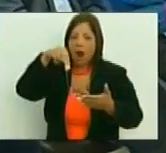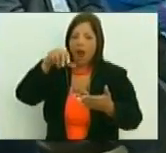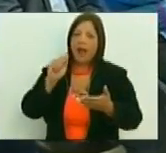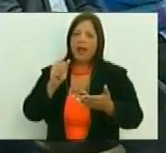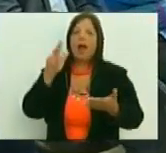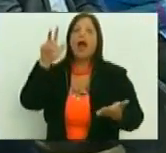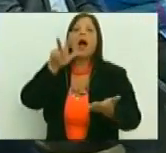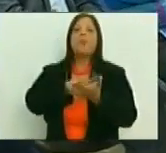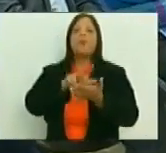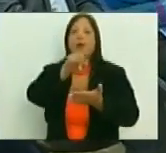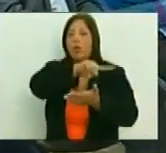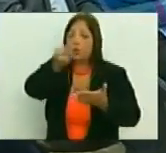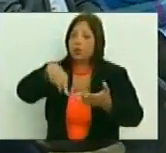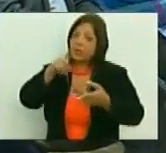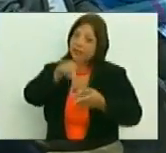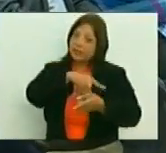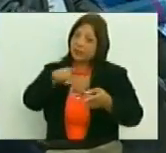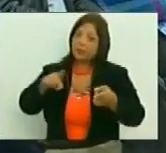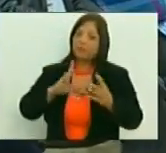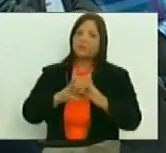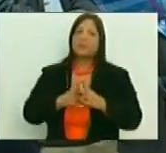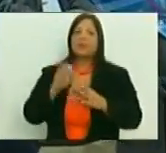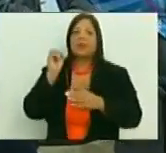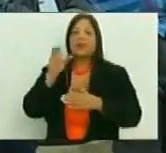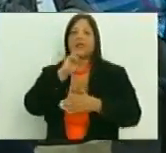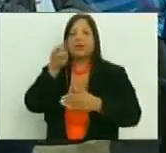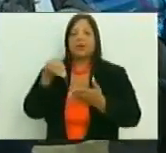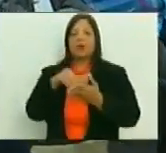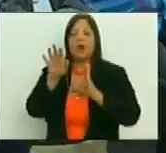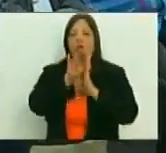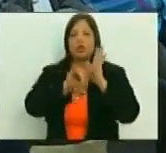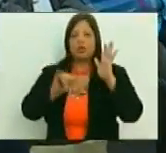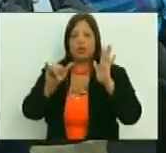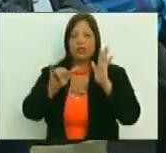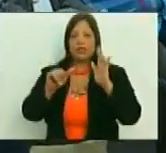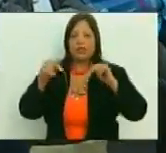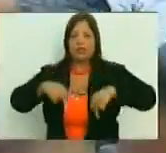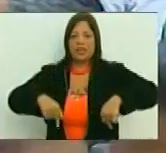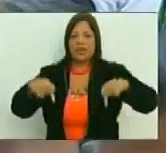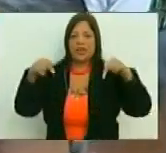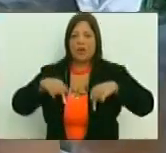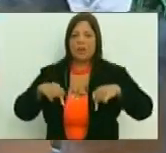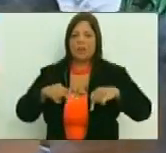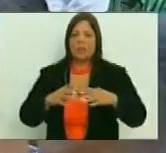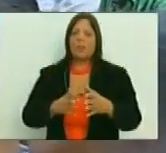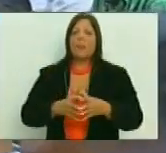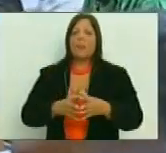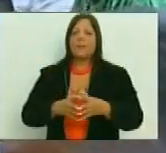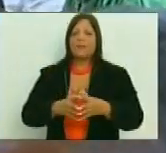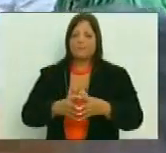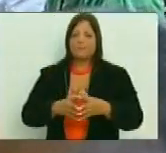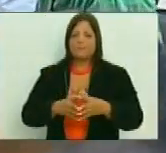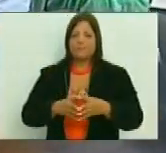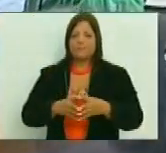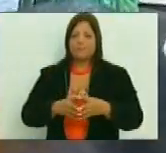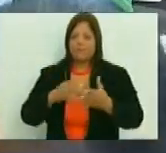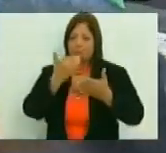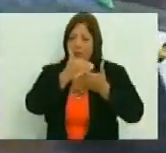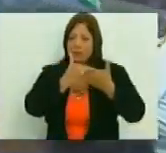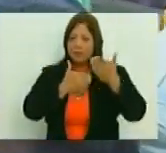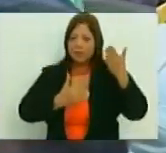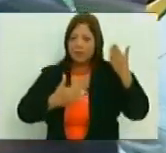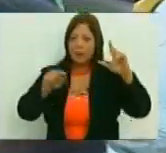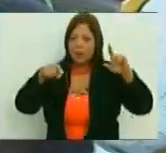ser aprobada en esta asamblea constituyente en esta sesión de hoy en cuyos contenidos